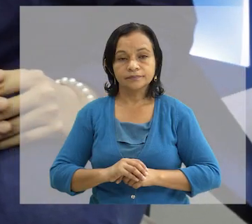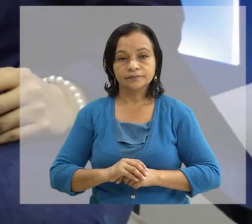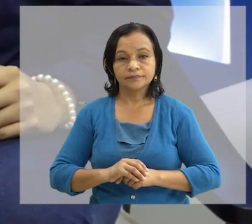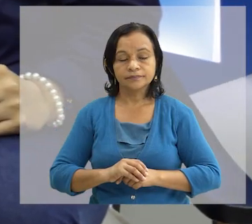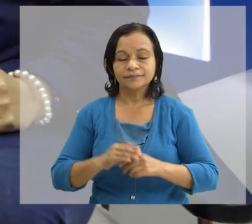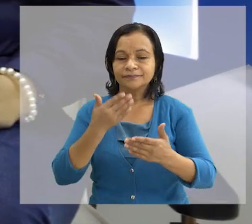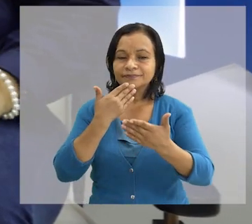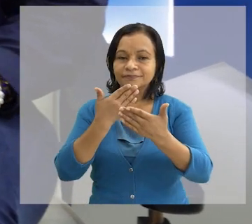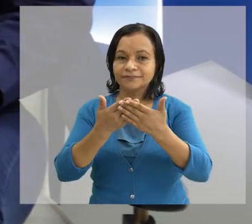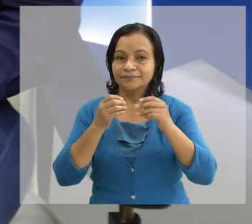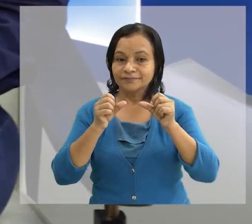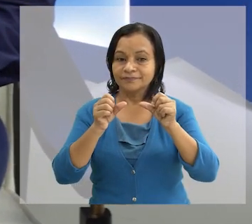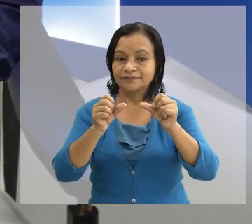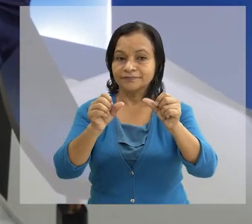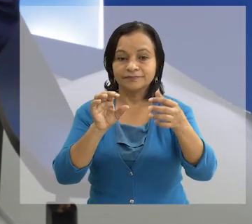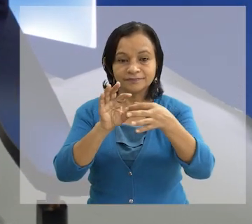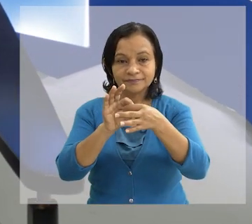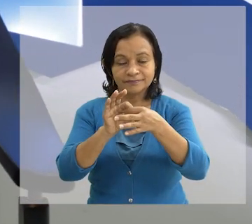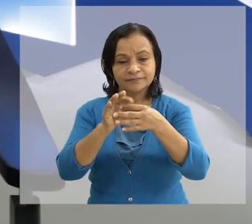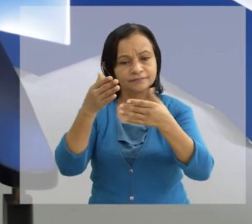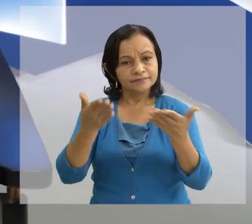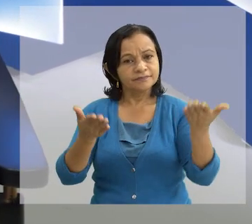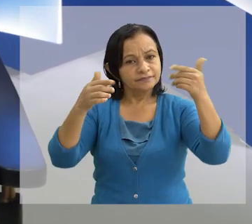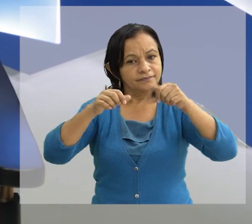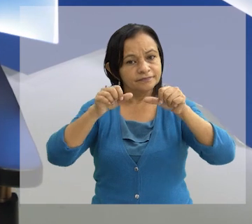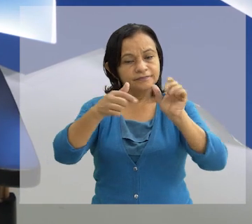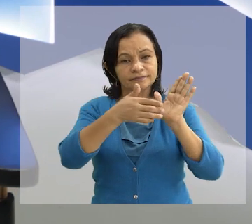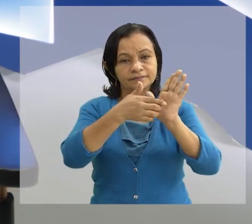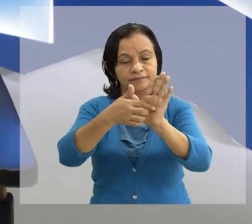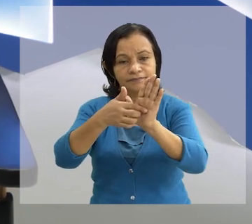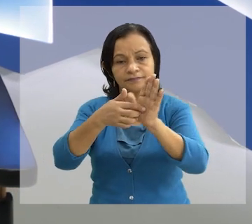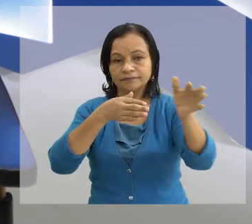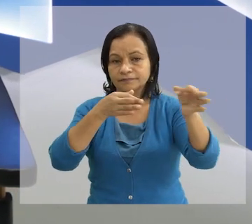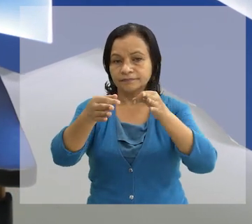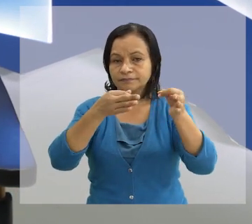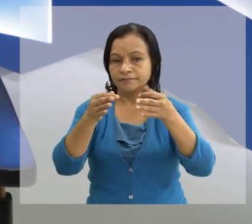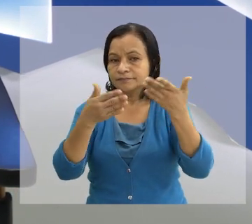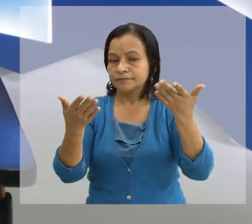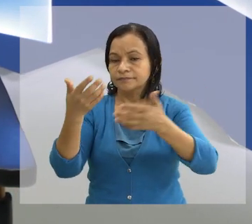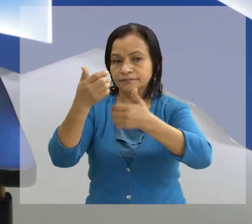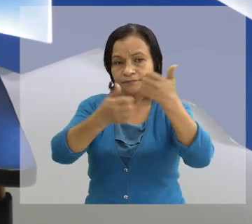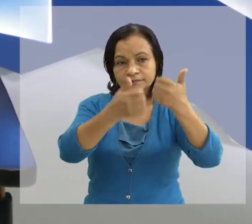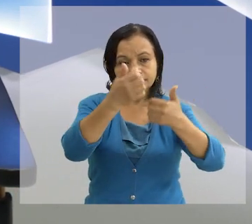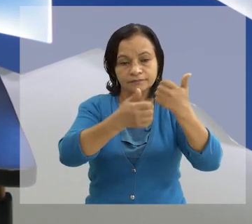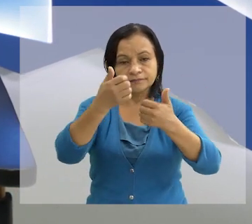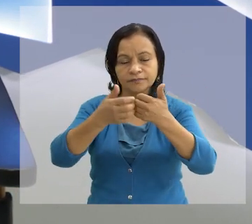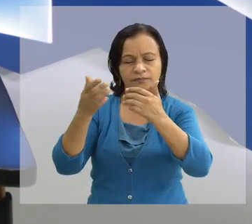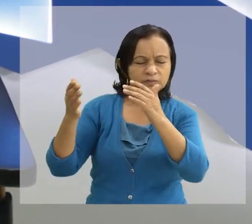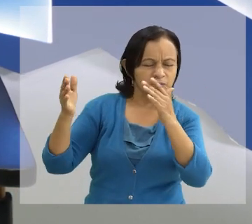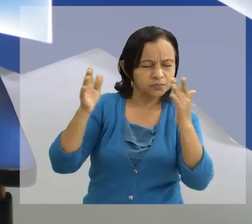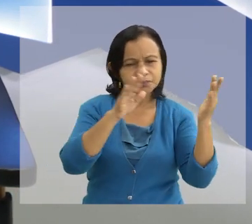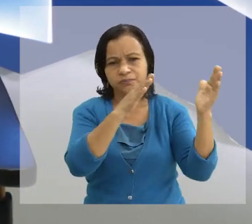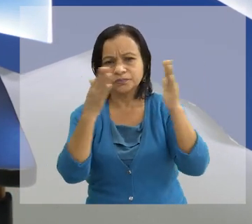Gracias por continuar con nosotros A continuación le presentamos un reporte acerca de las afectaciones por fuertes